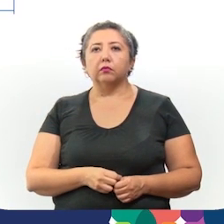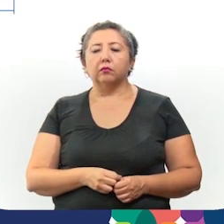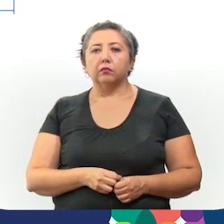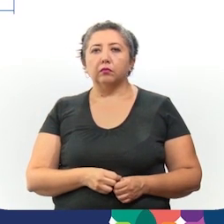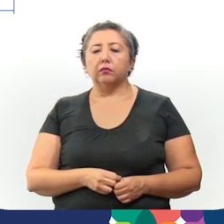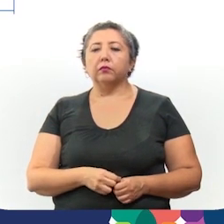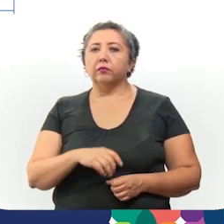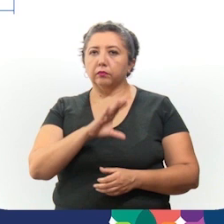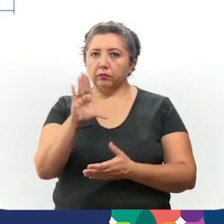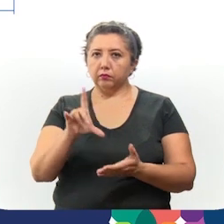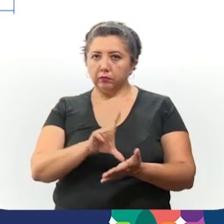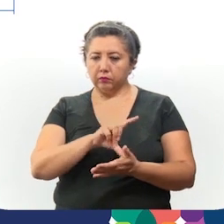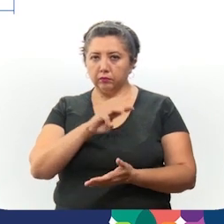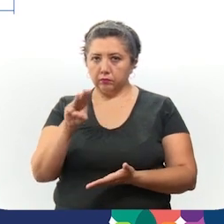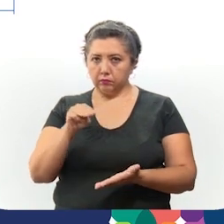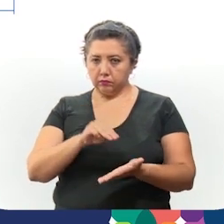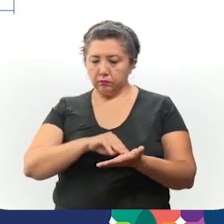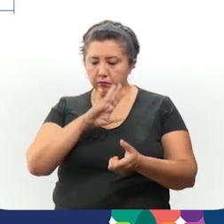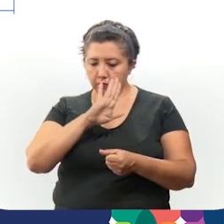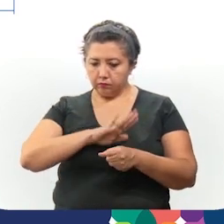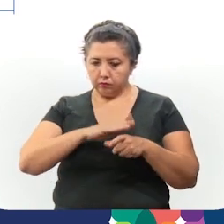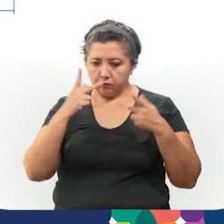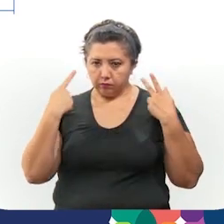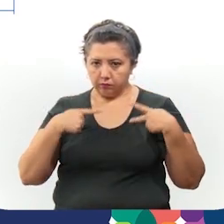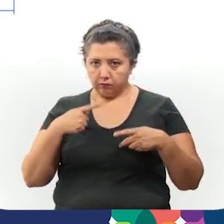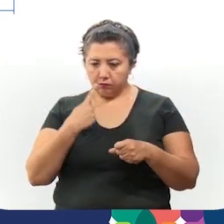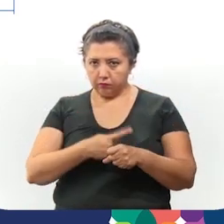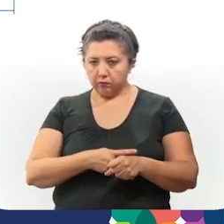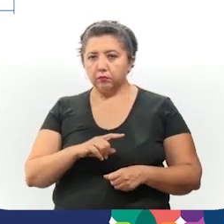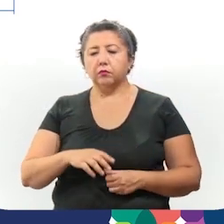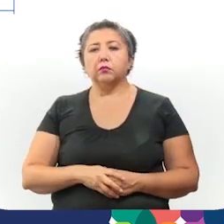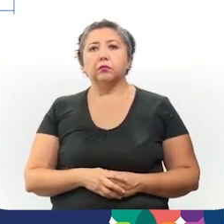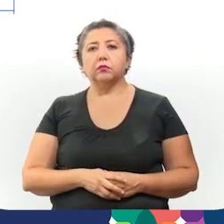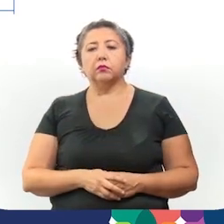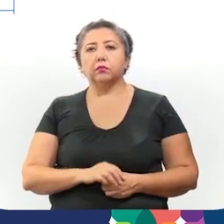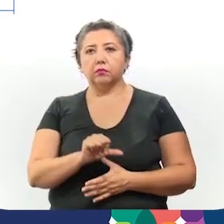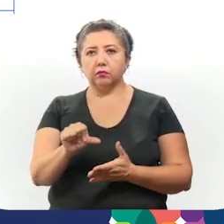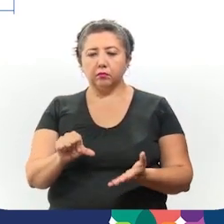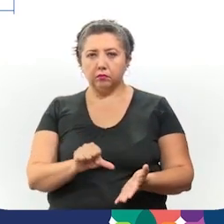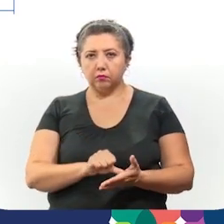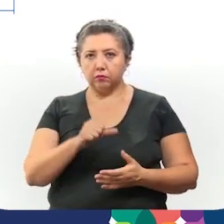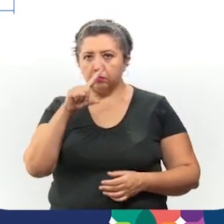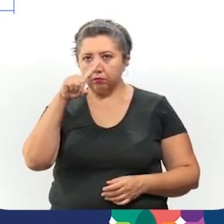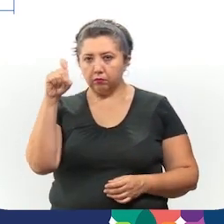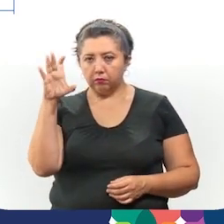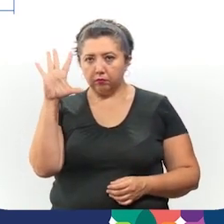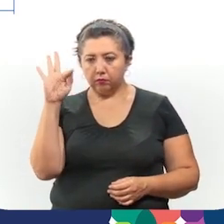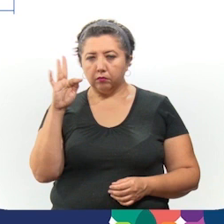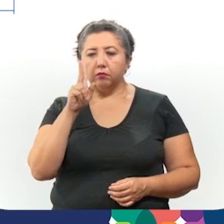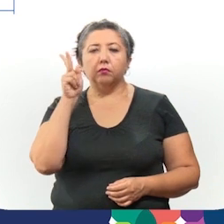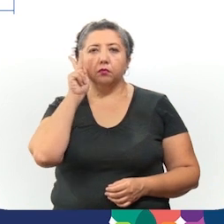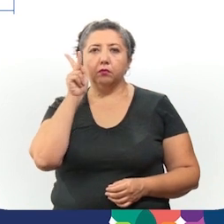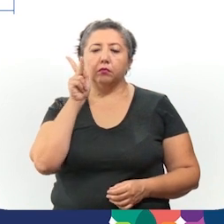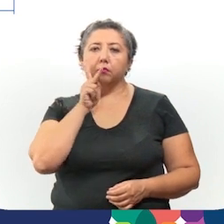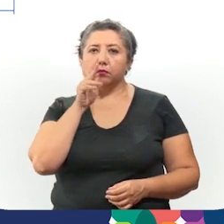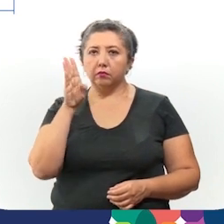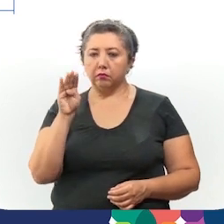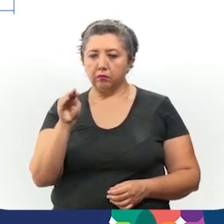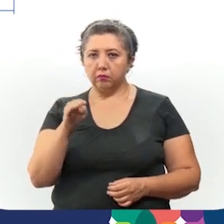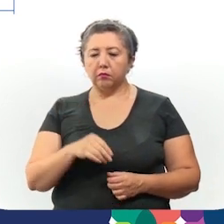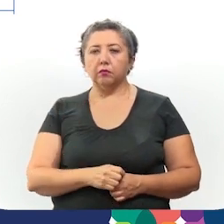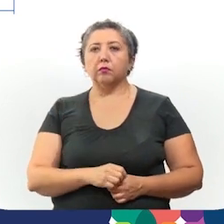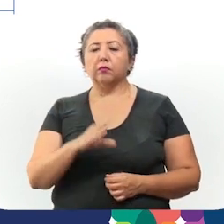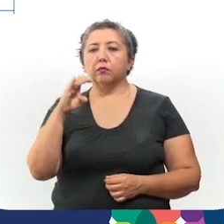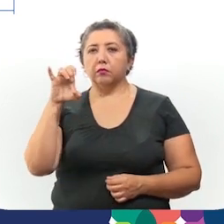Las colonias de Mérida con mayor número de personas contagiadas son Centro, 140, Juan Pablo II, 90,